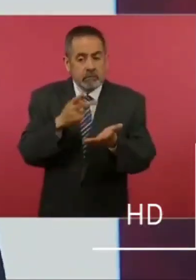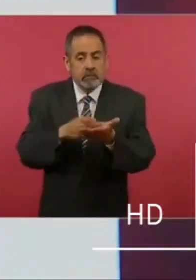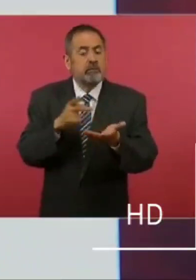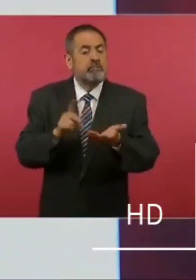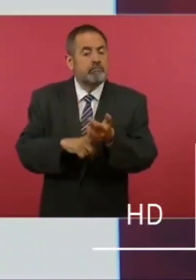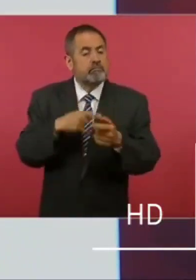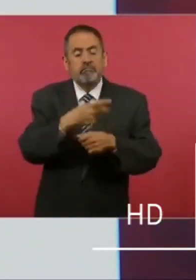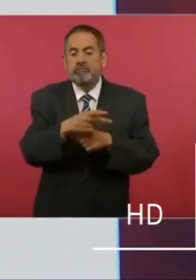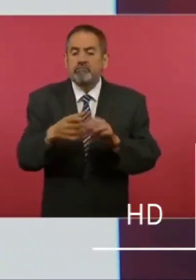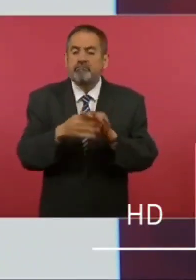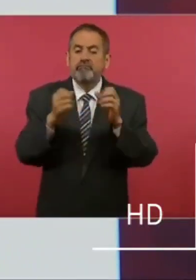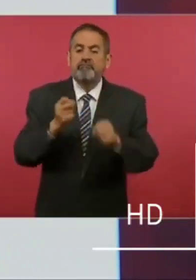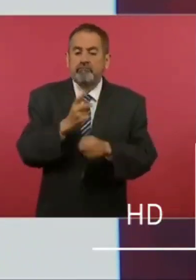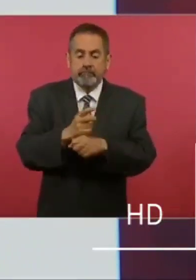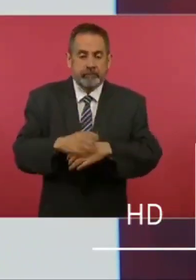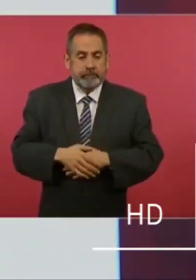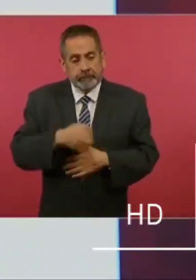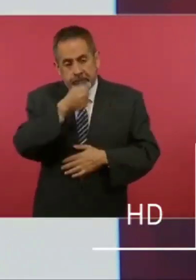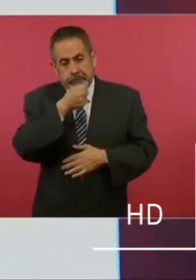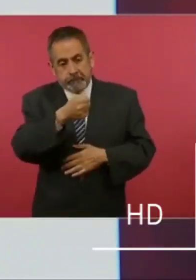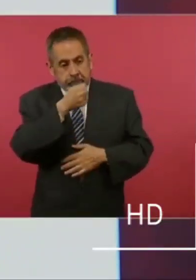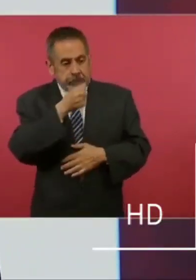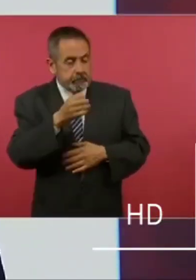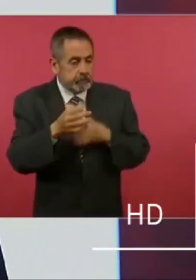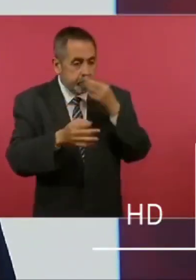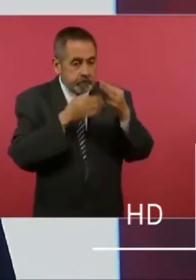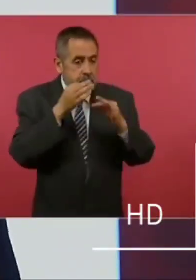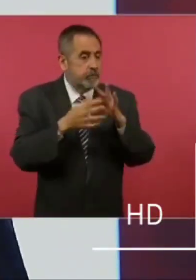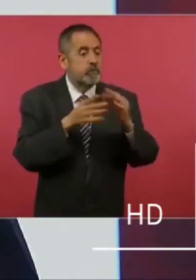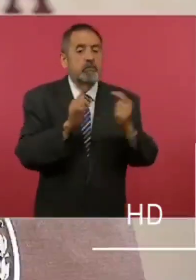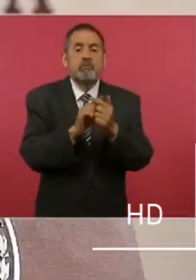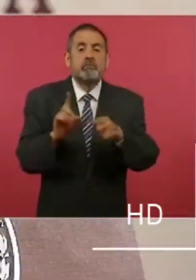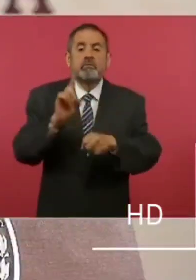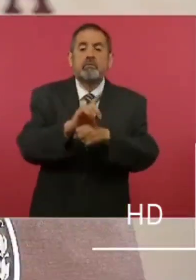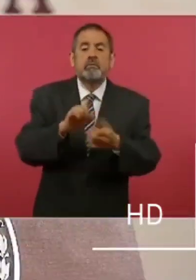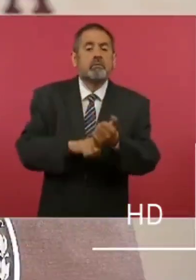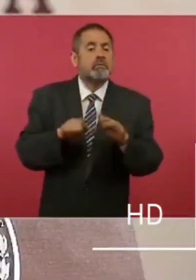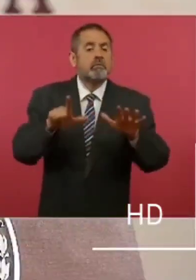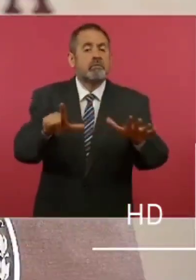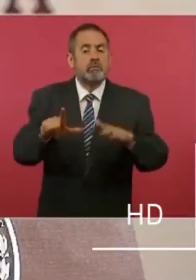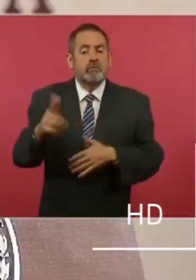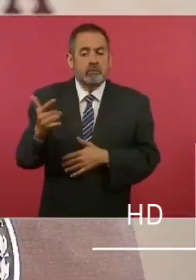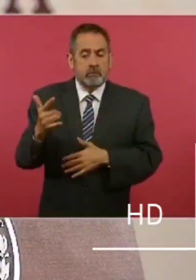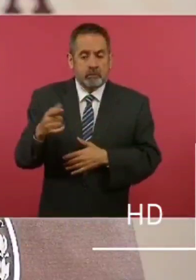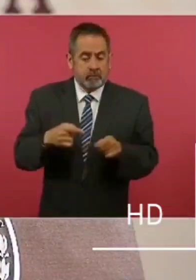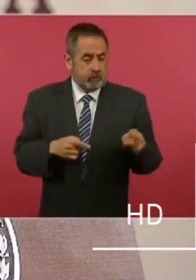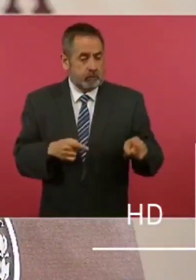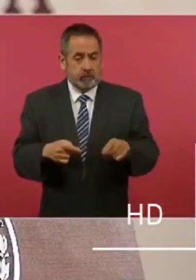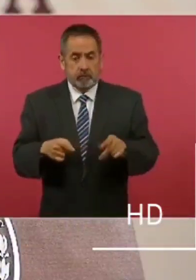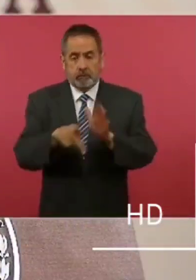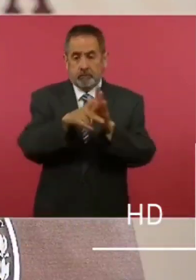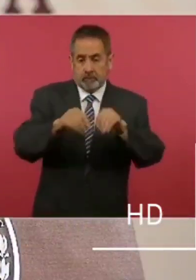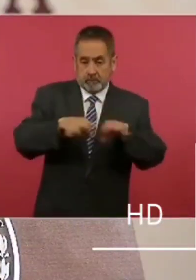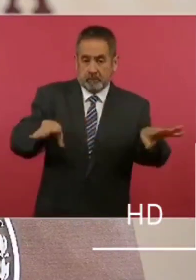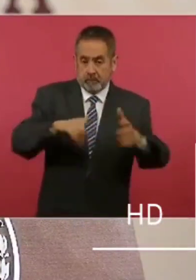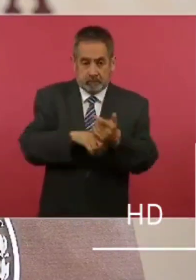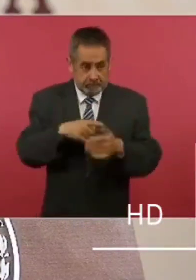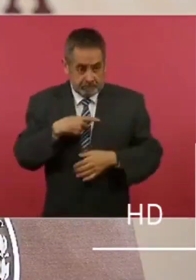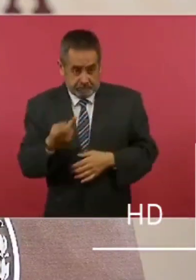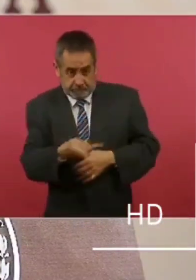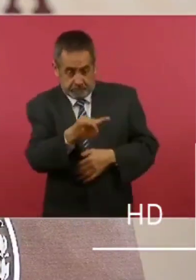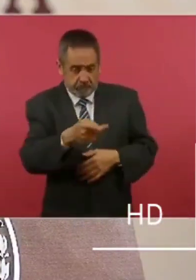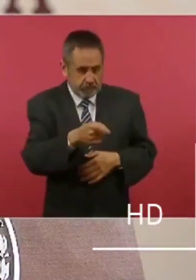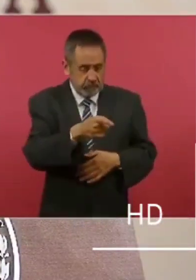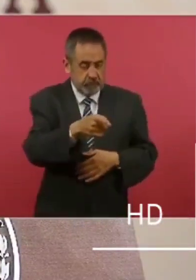seguridad, incluso en una entrevista dada a conocer el diecisiete de julio, el periodista le dice que si